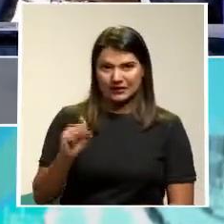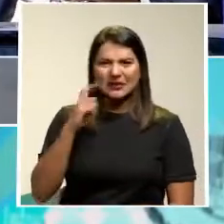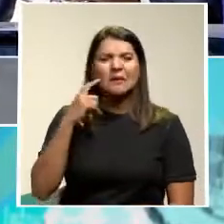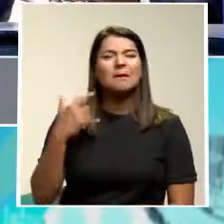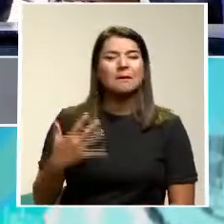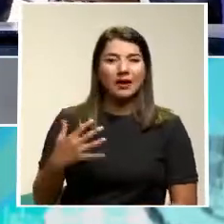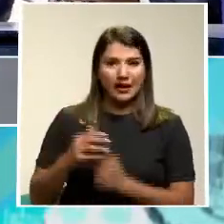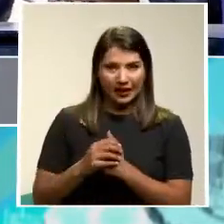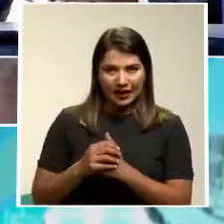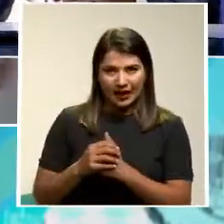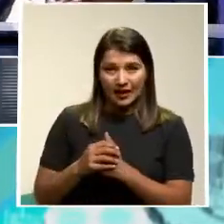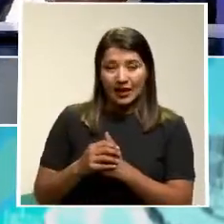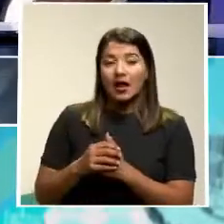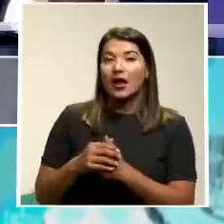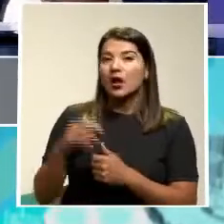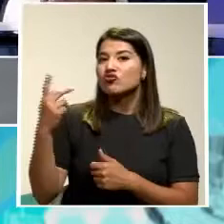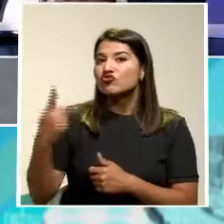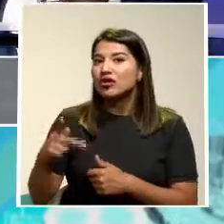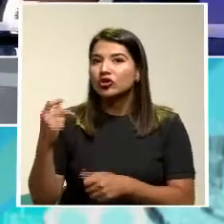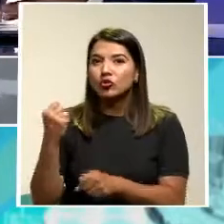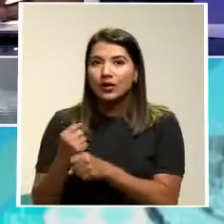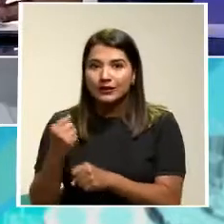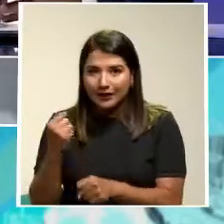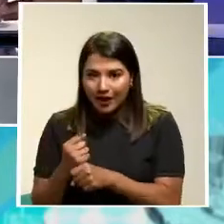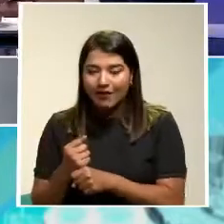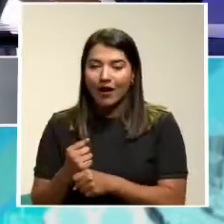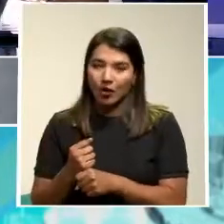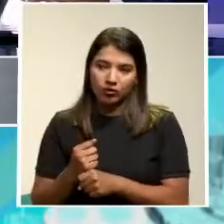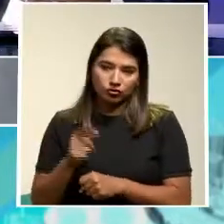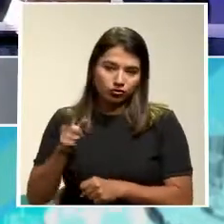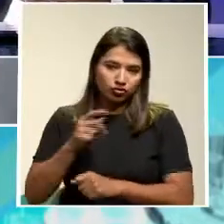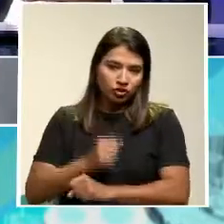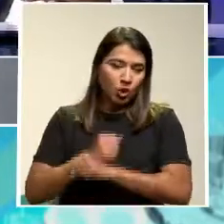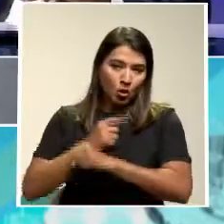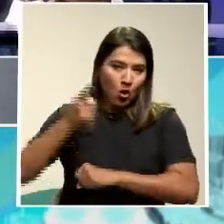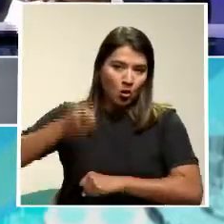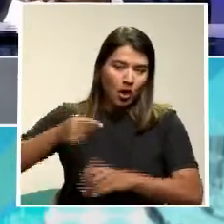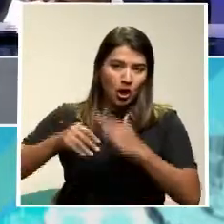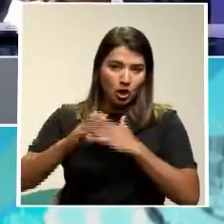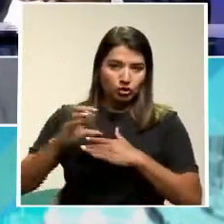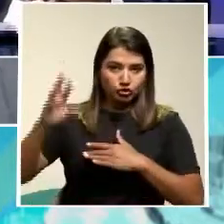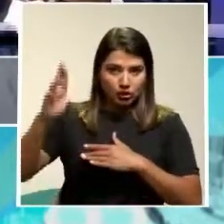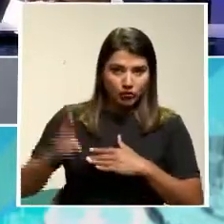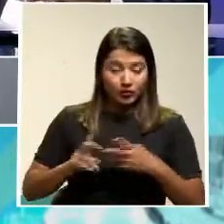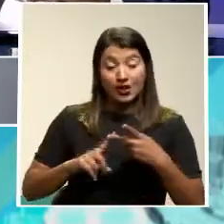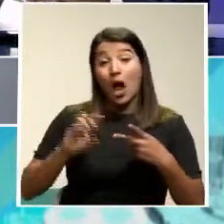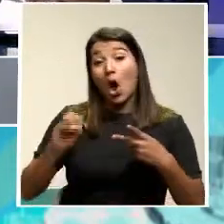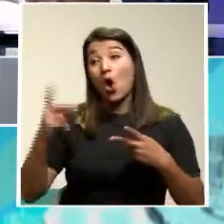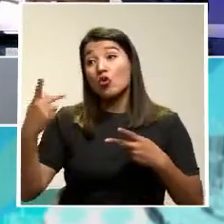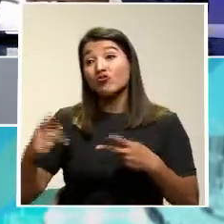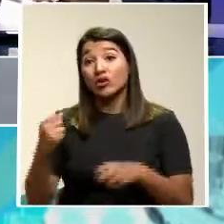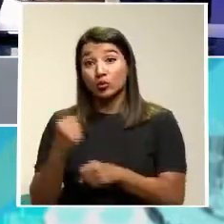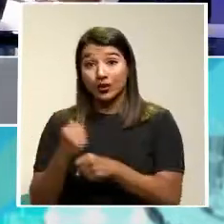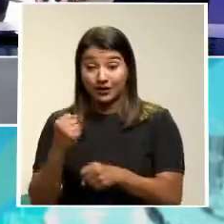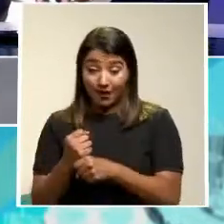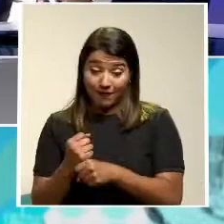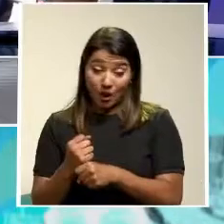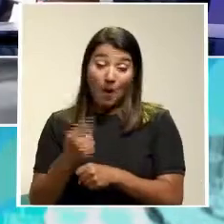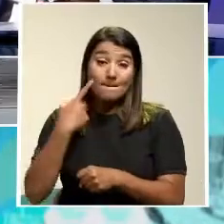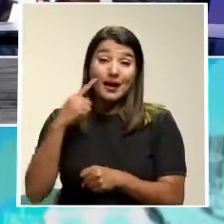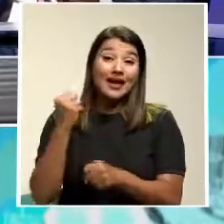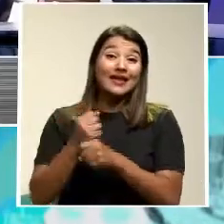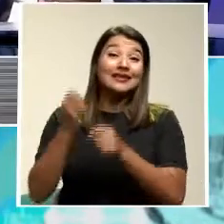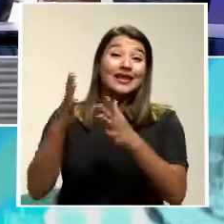inspección De riesgos del trabajo Es una póliza obligatoria Acá en este país O también existe El riesgo del trabajo De trabajadores autónomos Pero